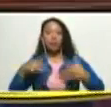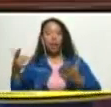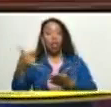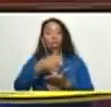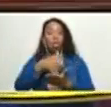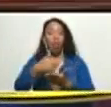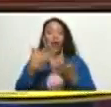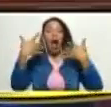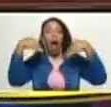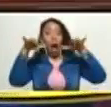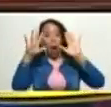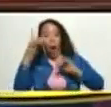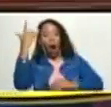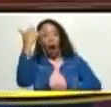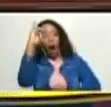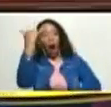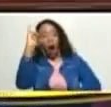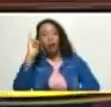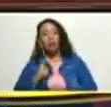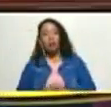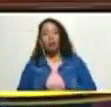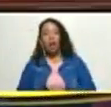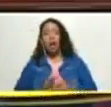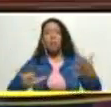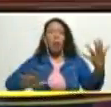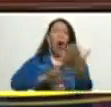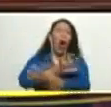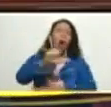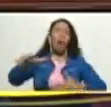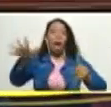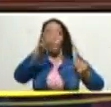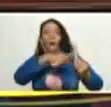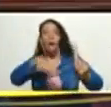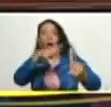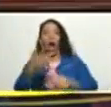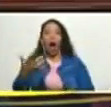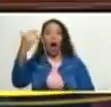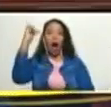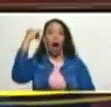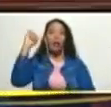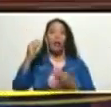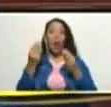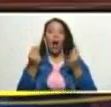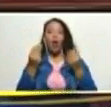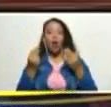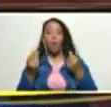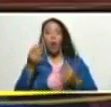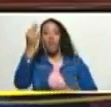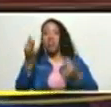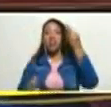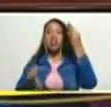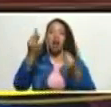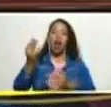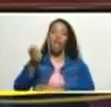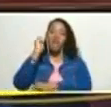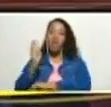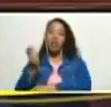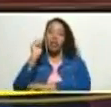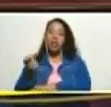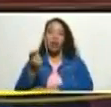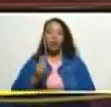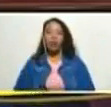tenemos de los problemas y amenazas que hay en lo económico en lo fiscal en lo financiero